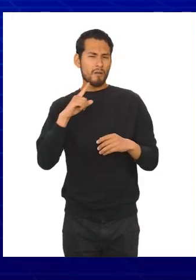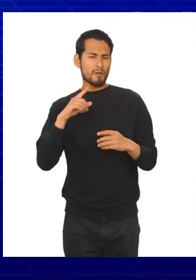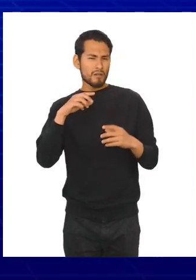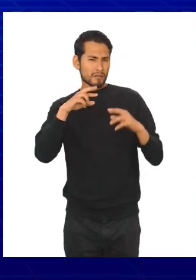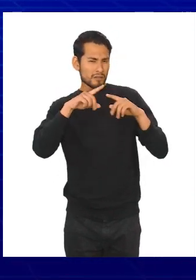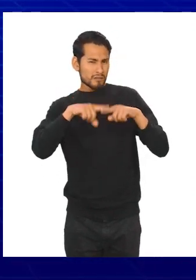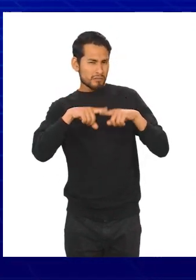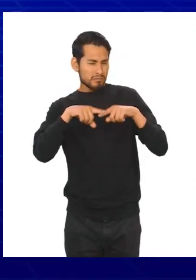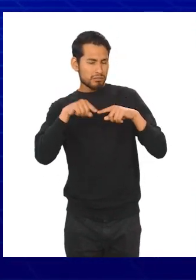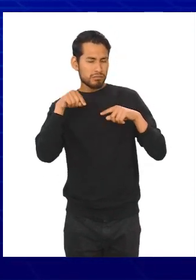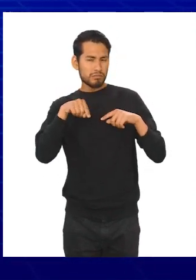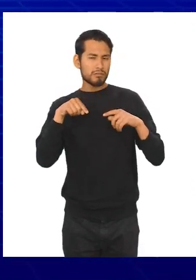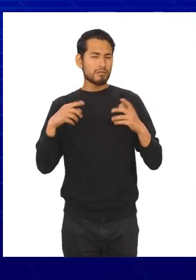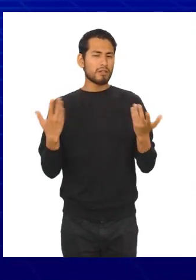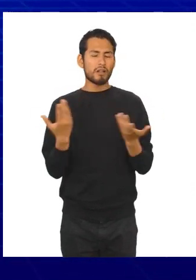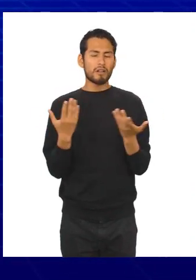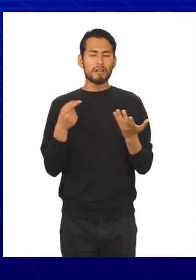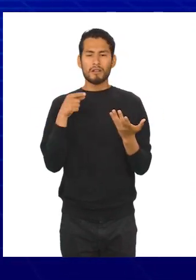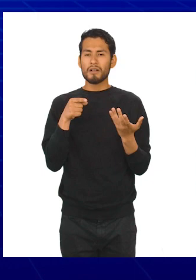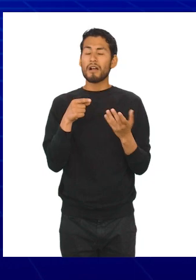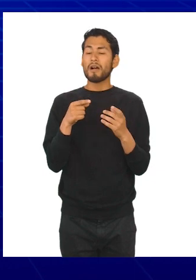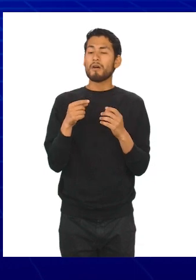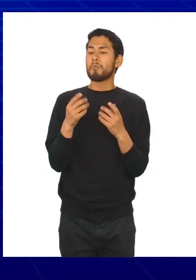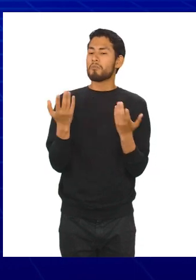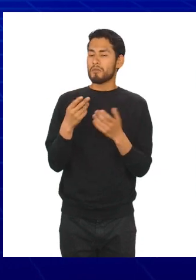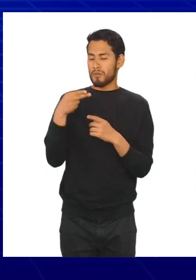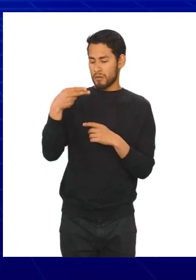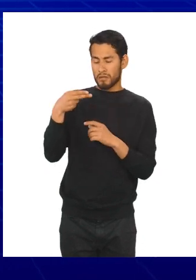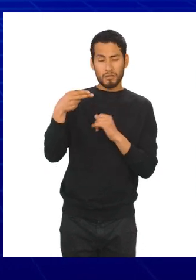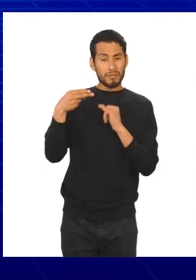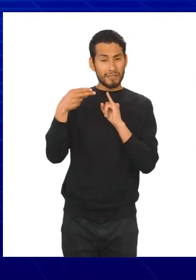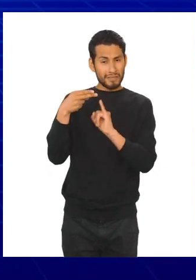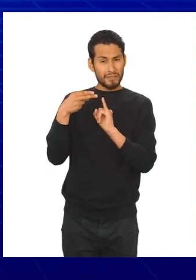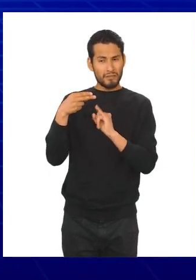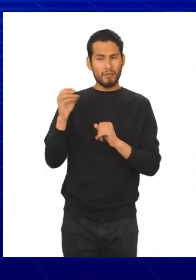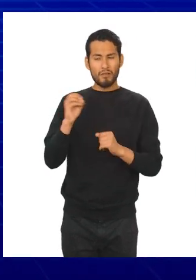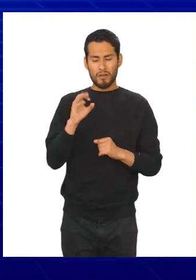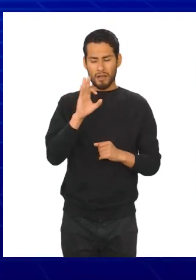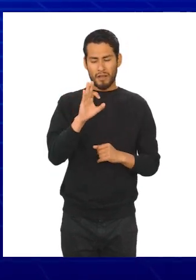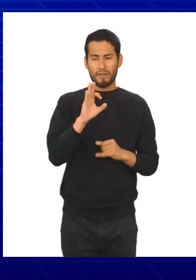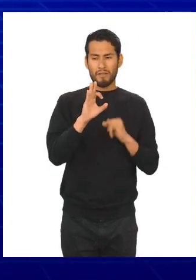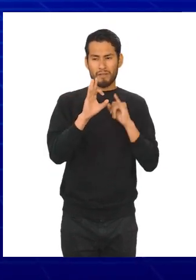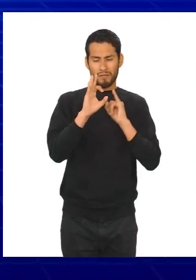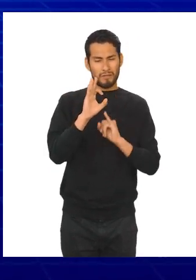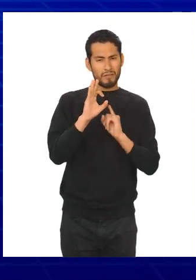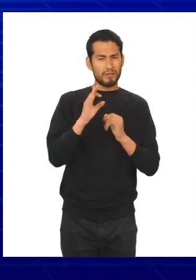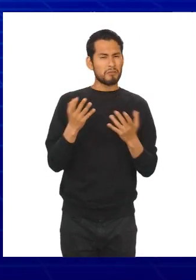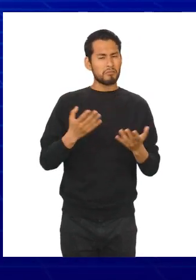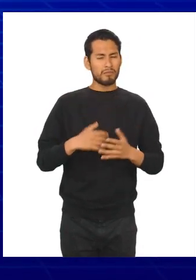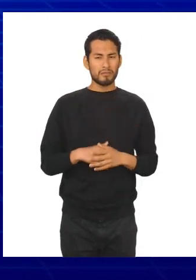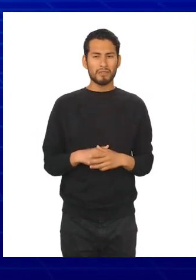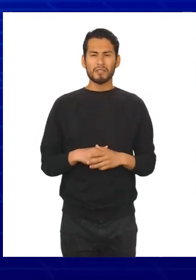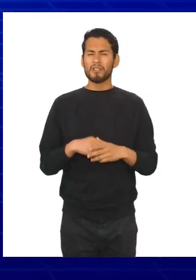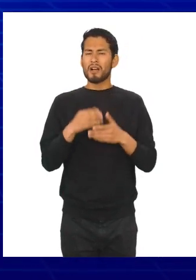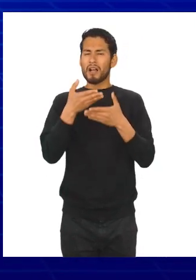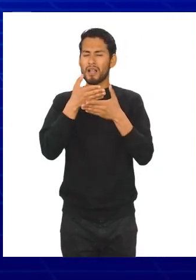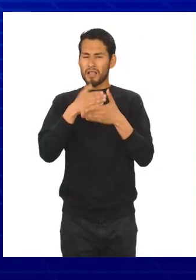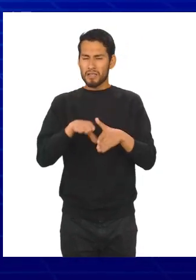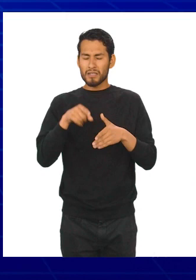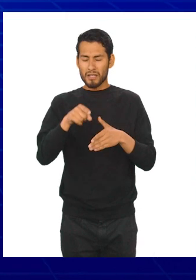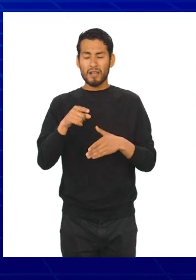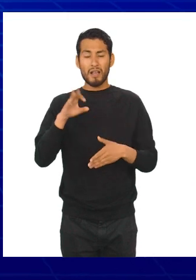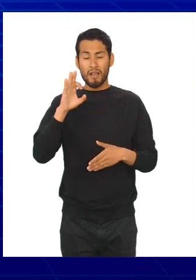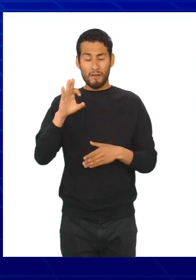proporción de datos que pertenecen a la clase. Se denota por h sub i o por f sub i, y se obtiene